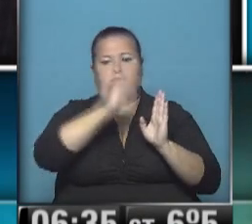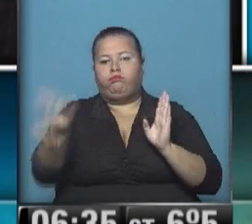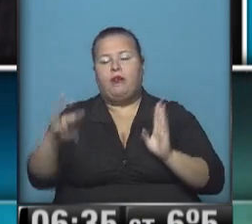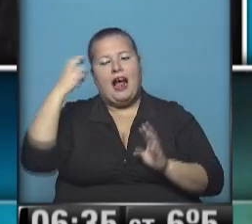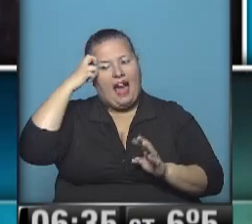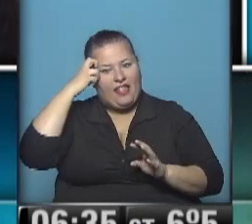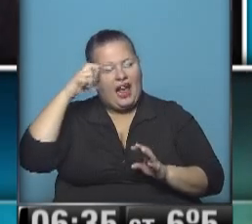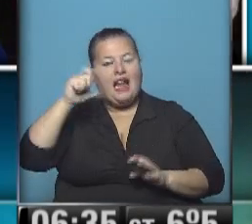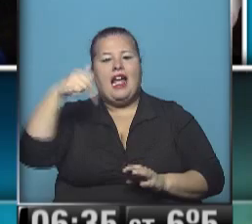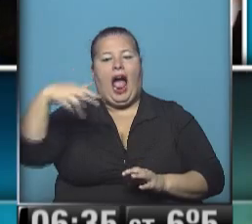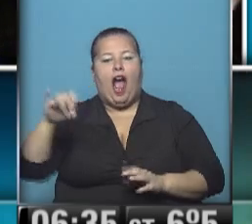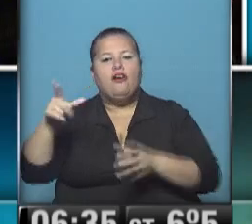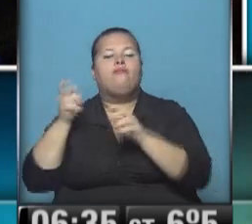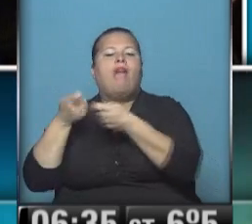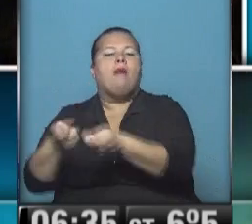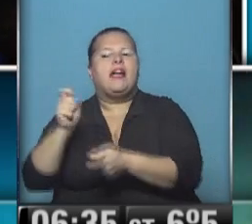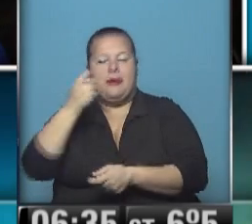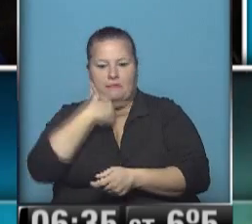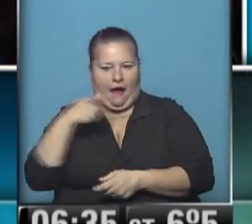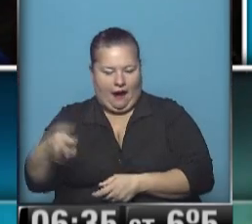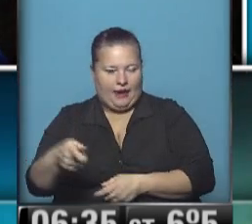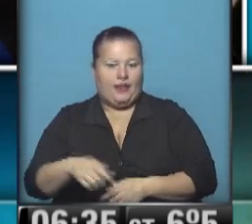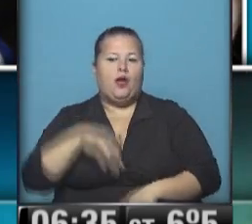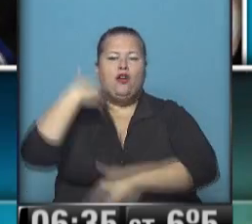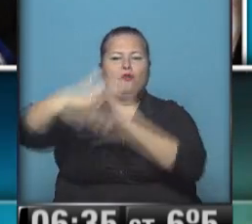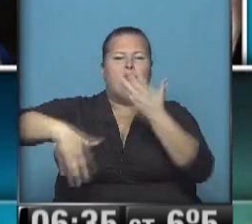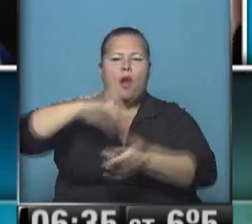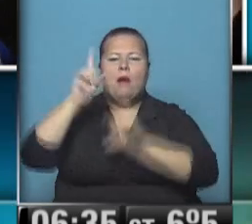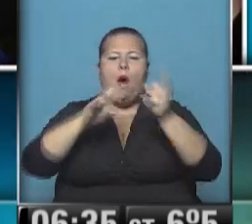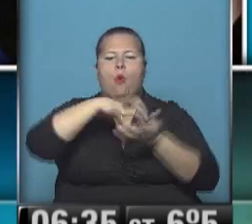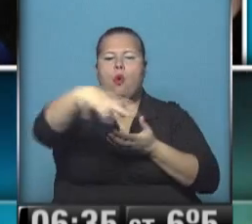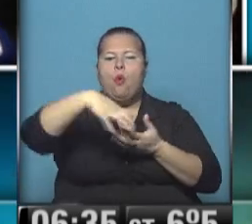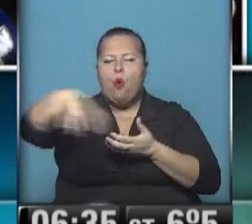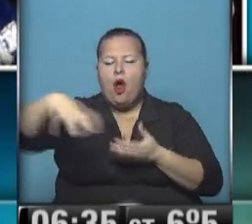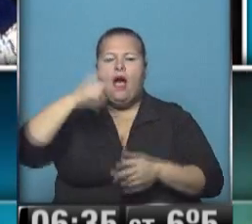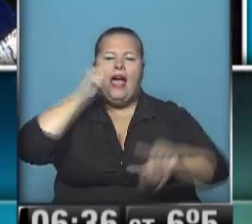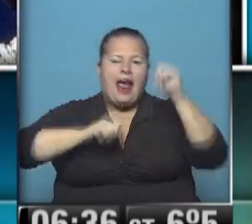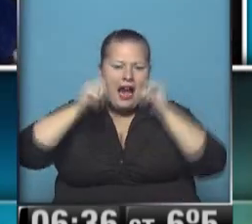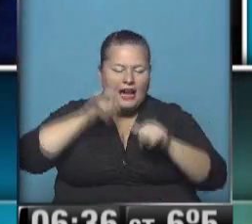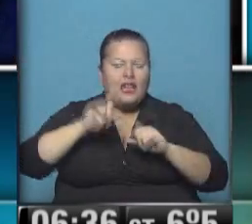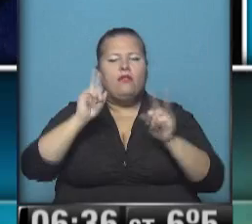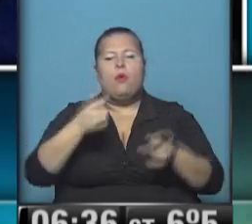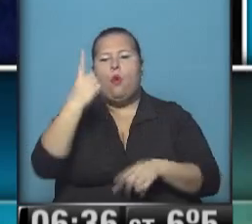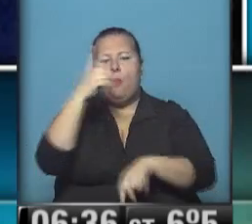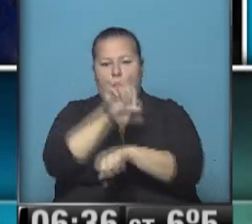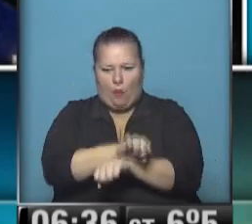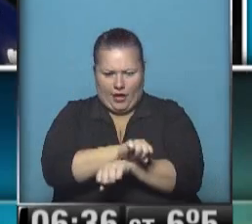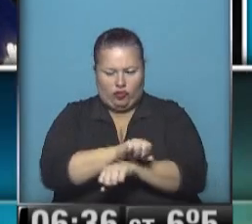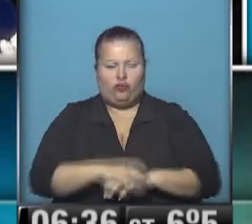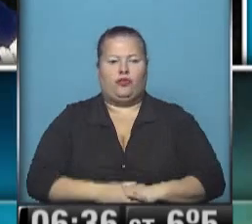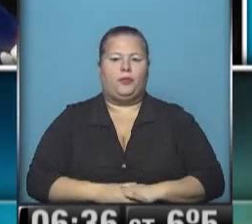radical José Cano, respaldado por el macrismo. Hubo incidentes en algunas localidades con heridos y al menos un detenido.